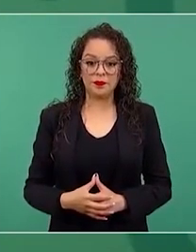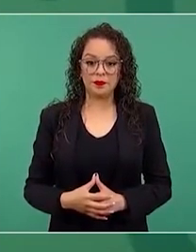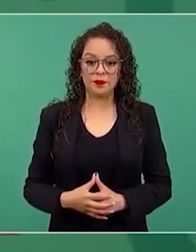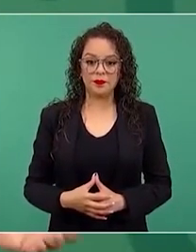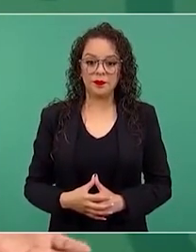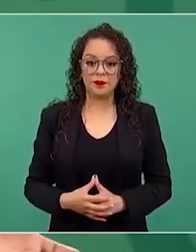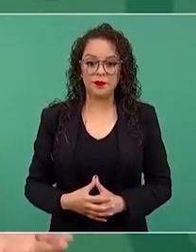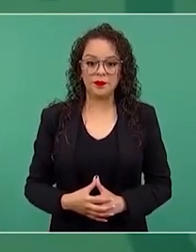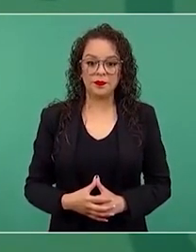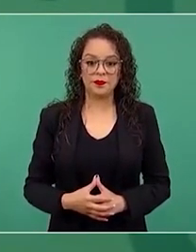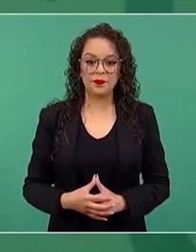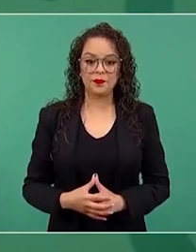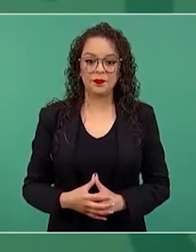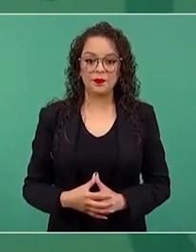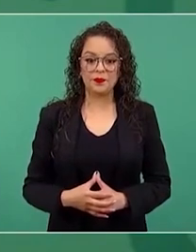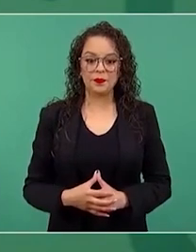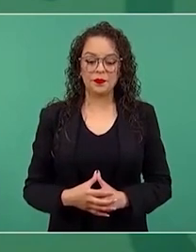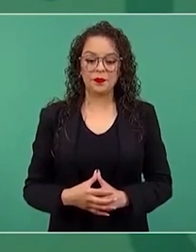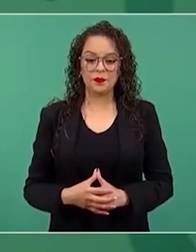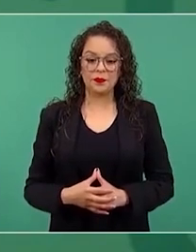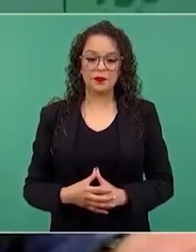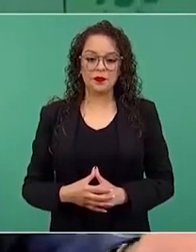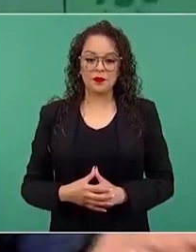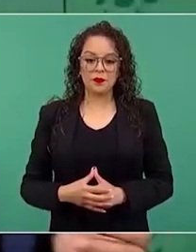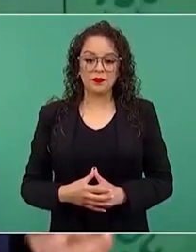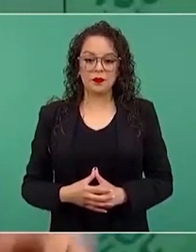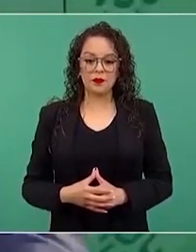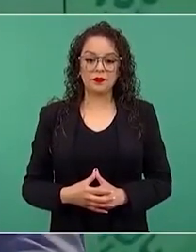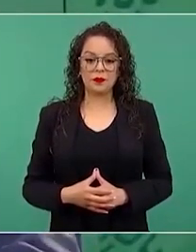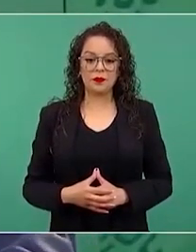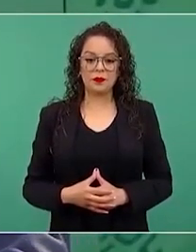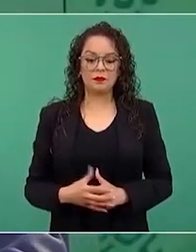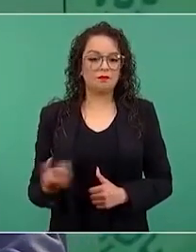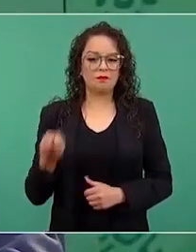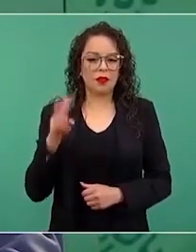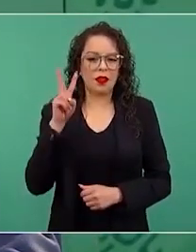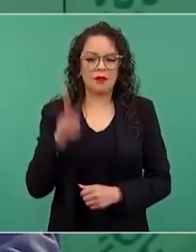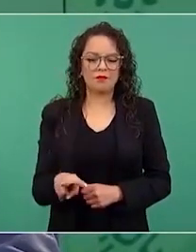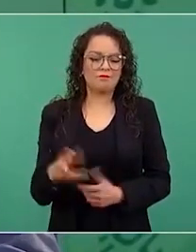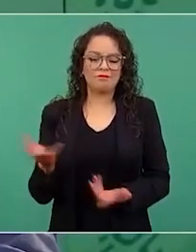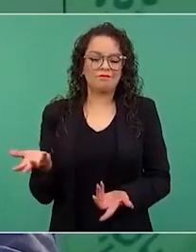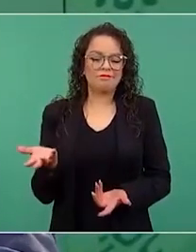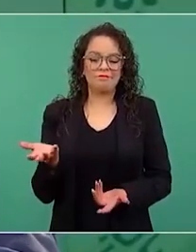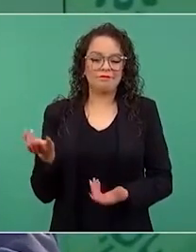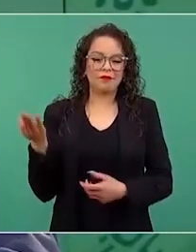Entonces fue un fraude, una tranza